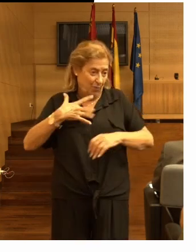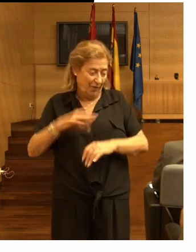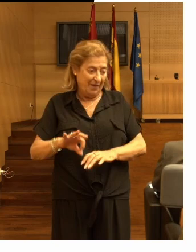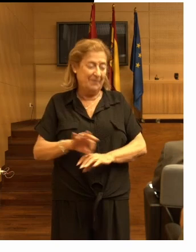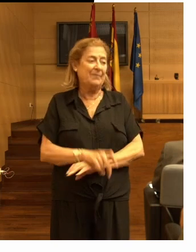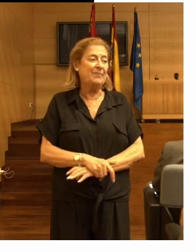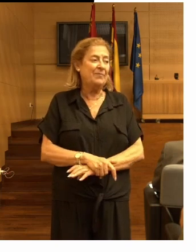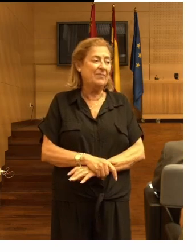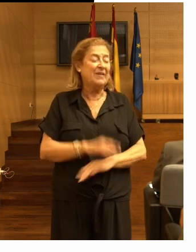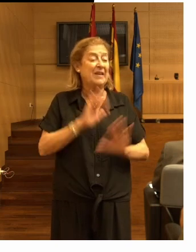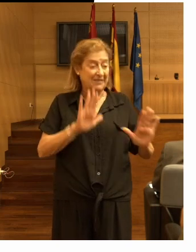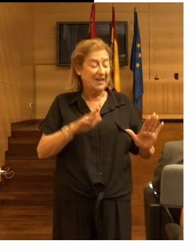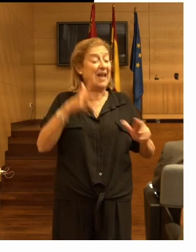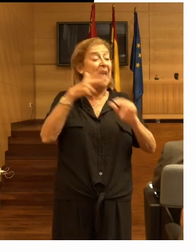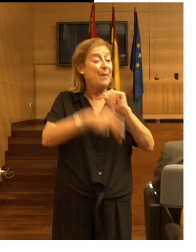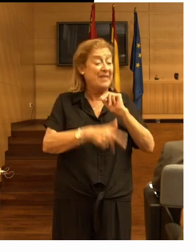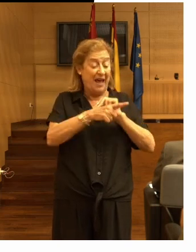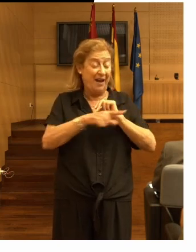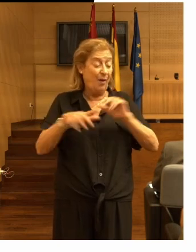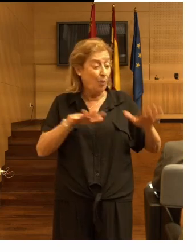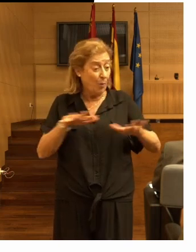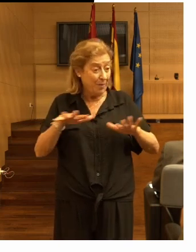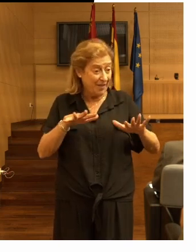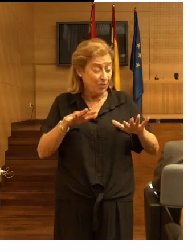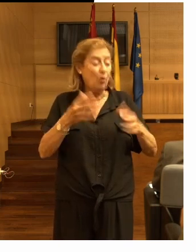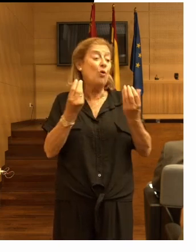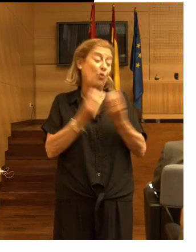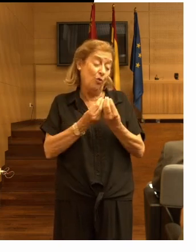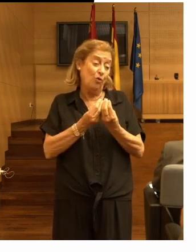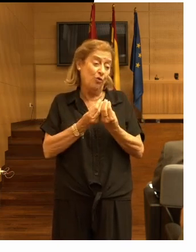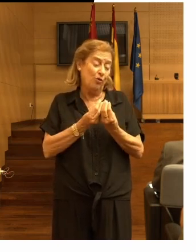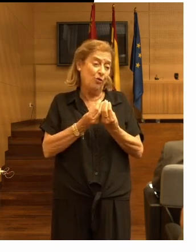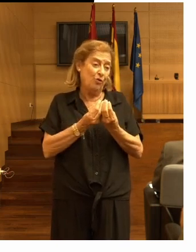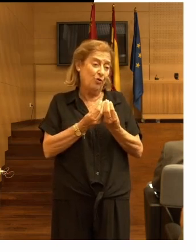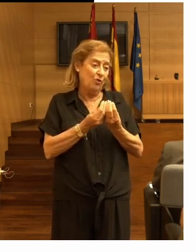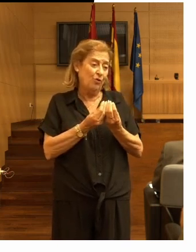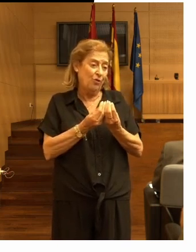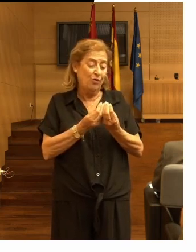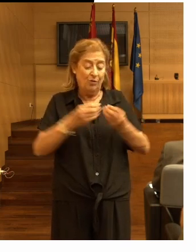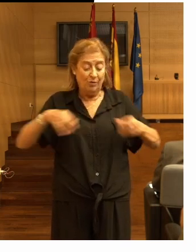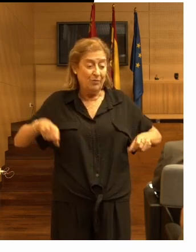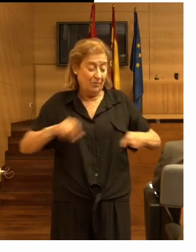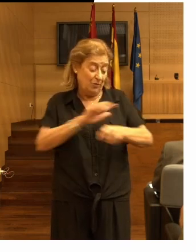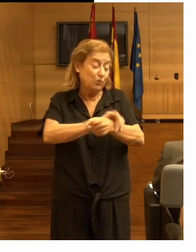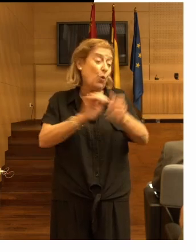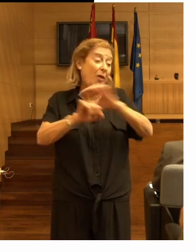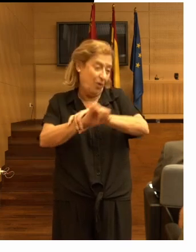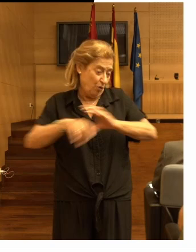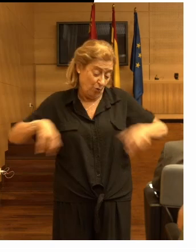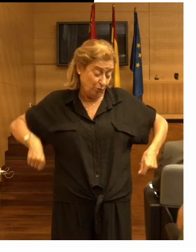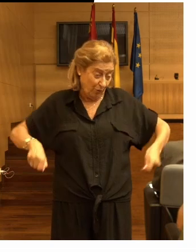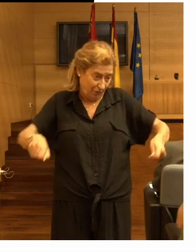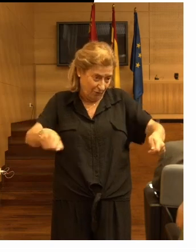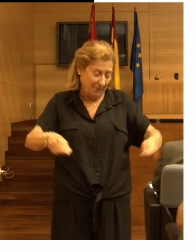y es evitar ese movimiento mediante sujeción de la persona